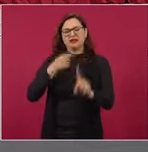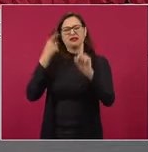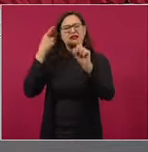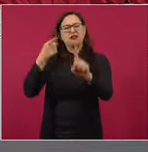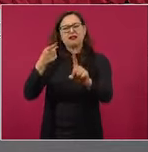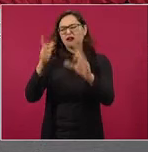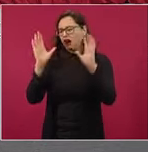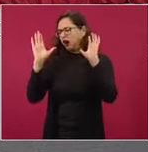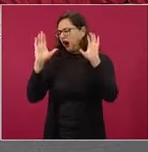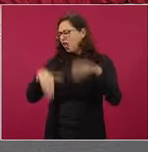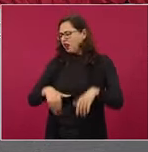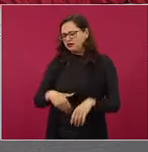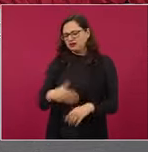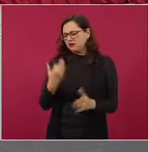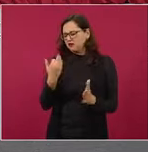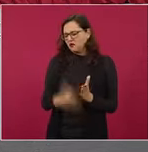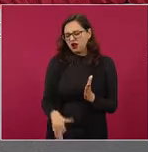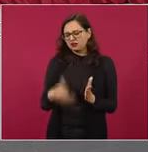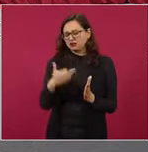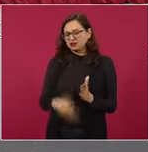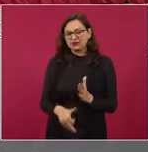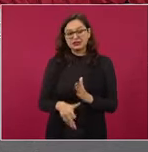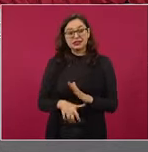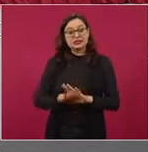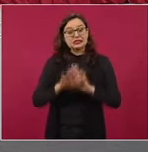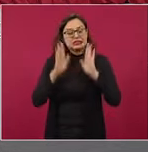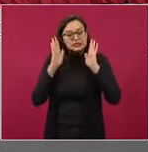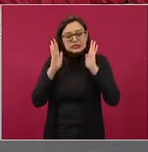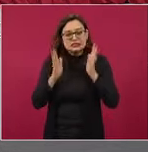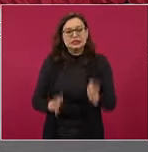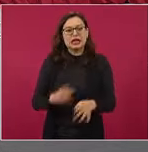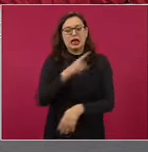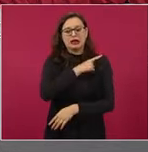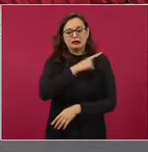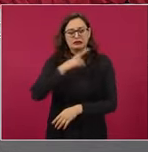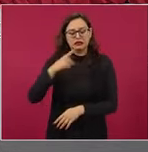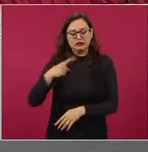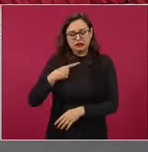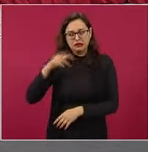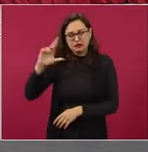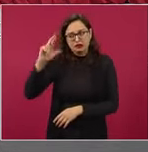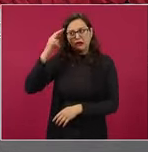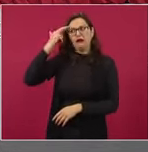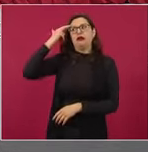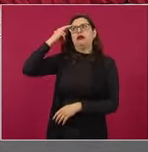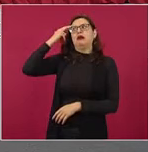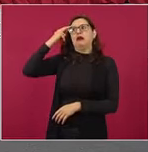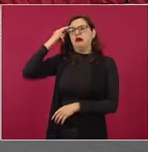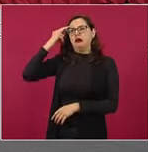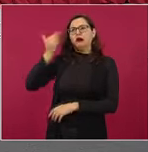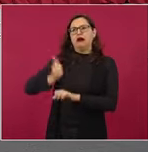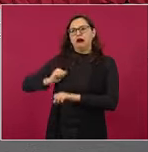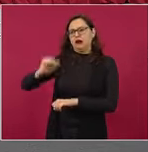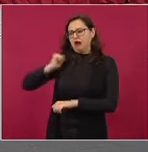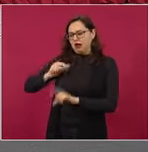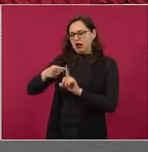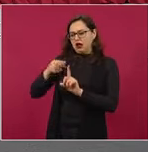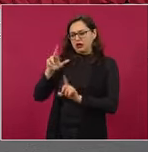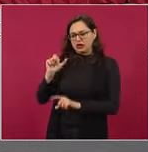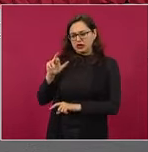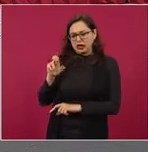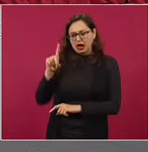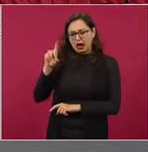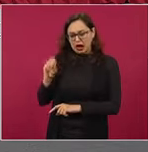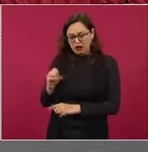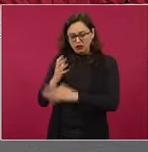en ese extraordinario luchador social, Ricardo Flores Magón, que decía, cuando